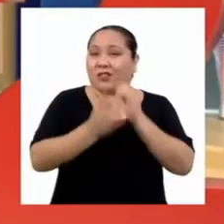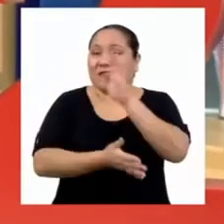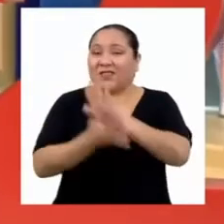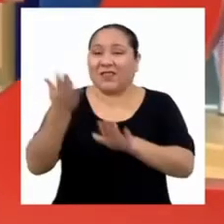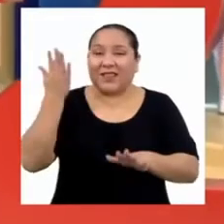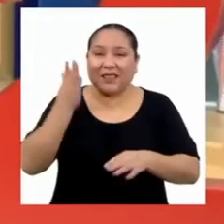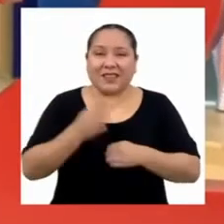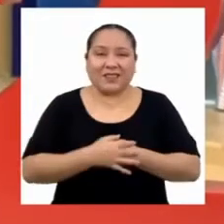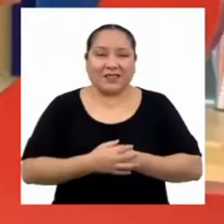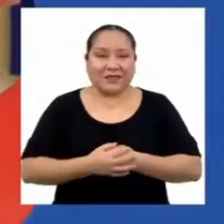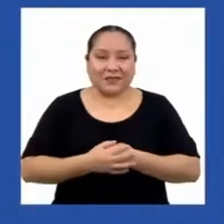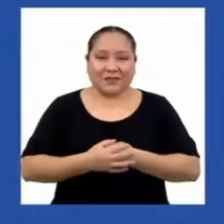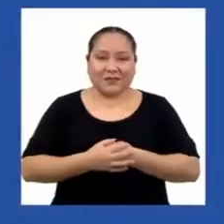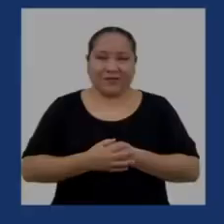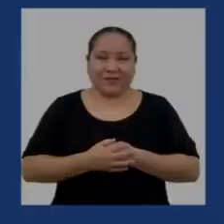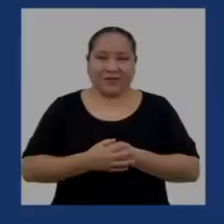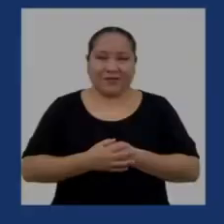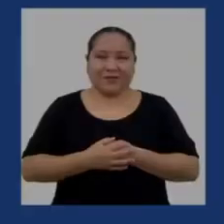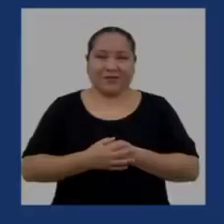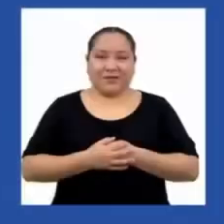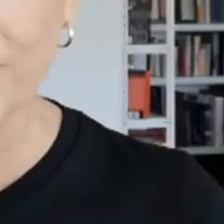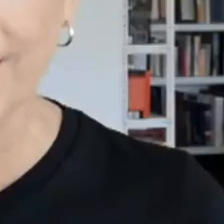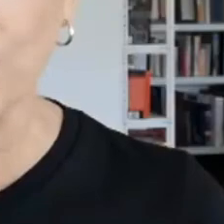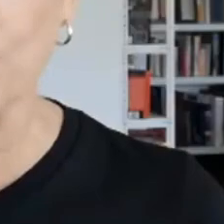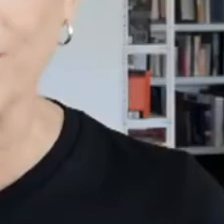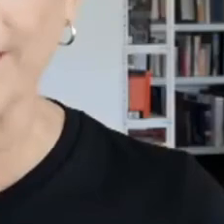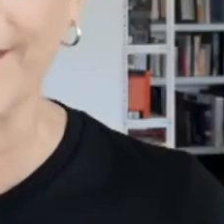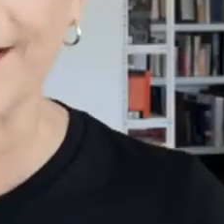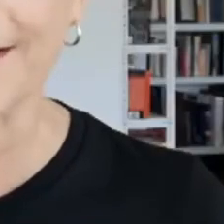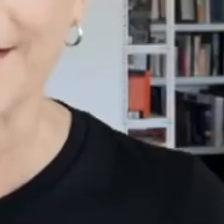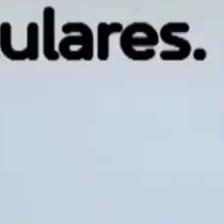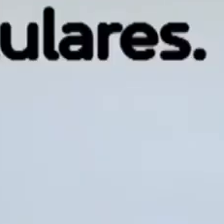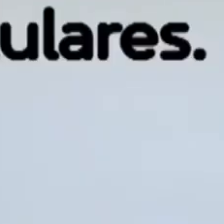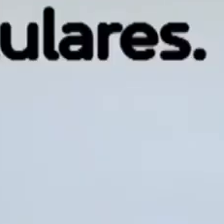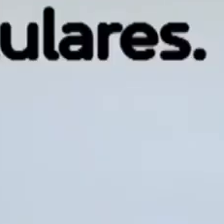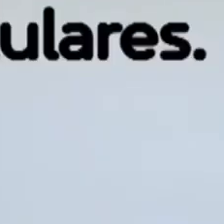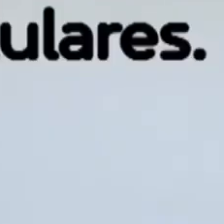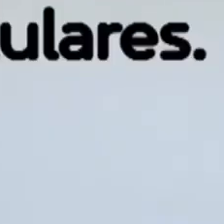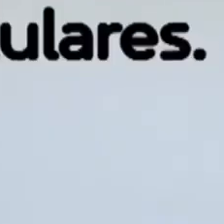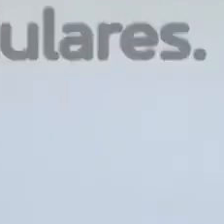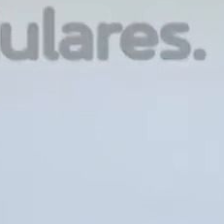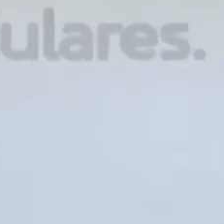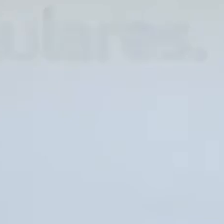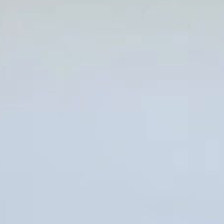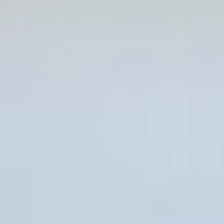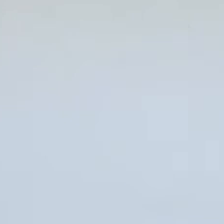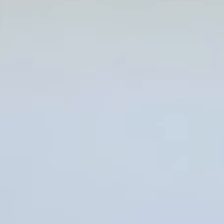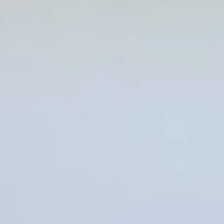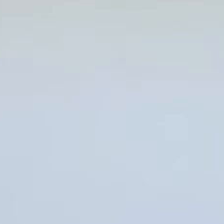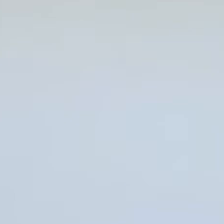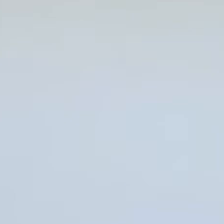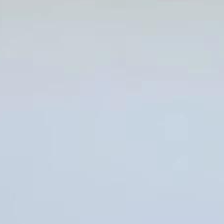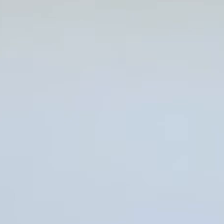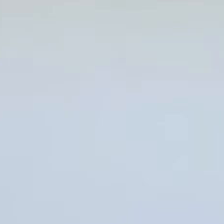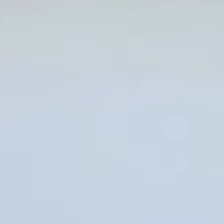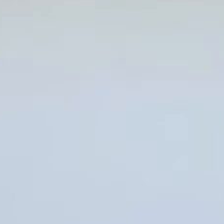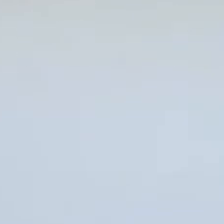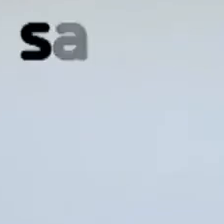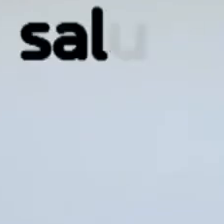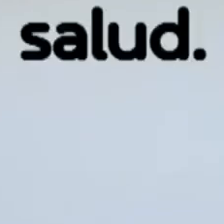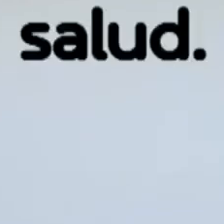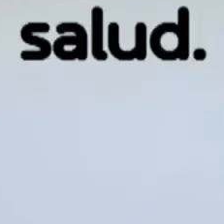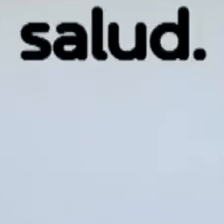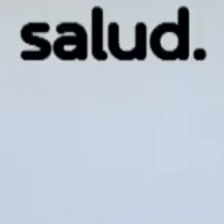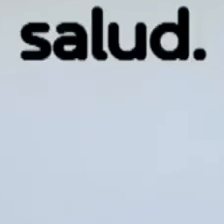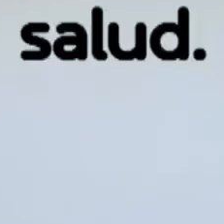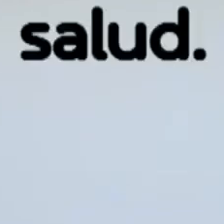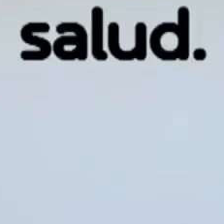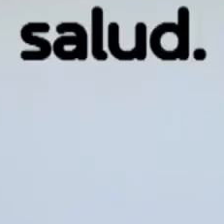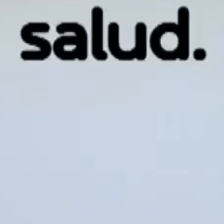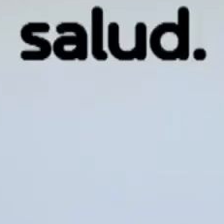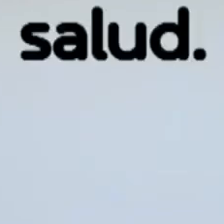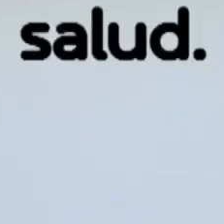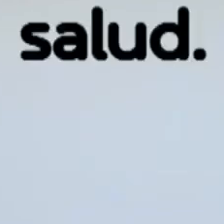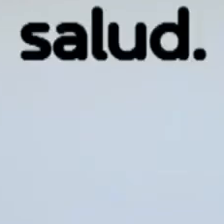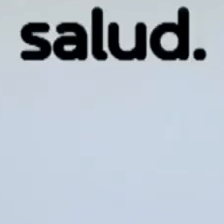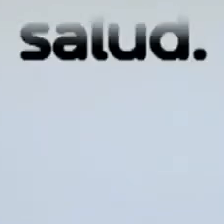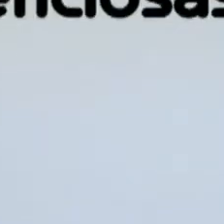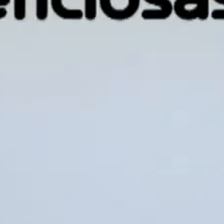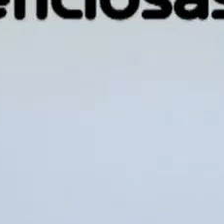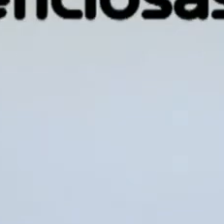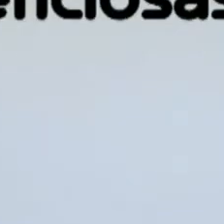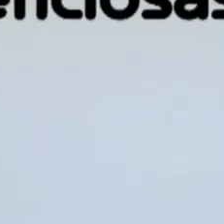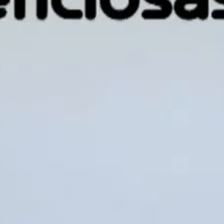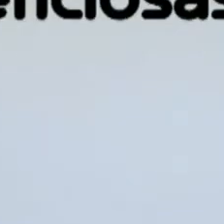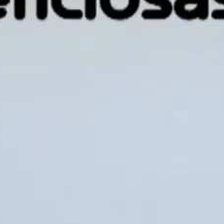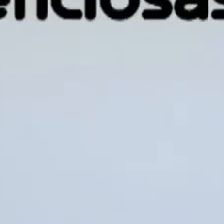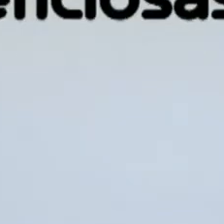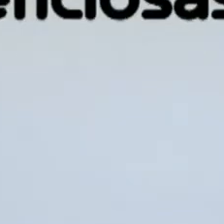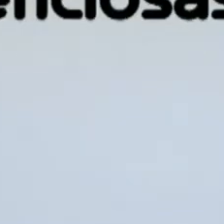vayan! ¡No se les considera saludos a celulares y casi siempre son perjudiciales para la salud, mientras que